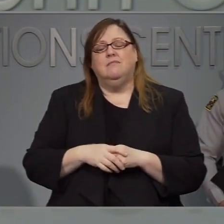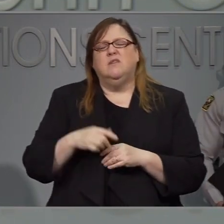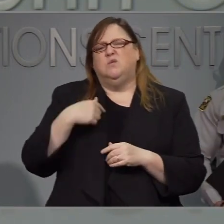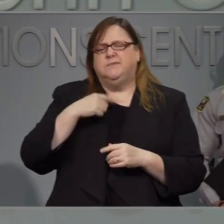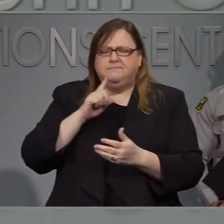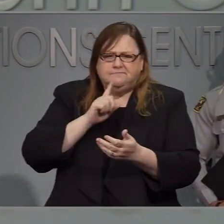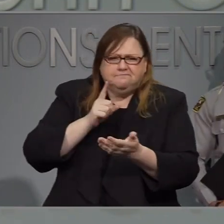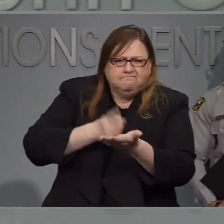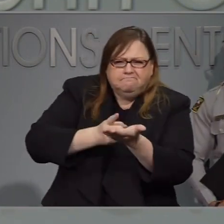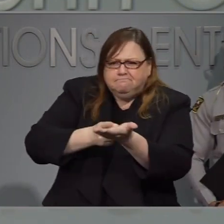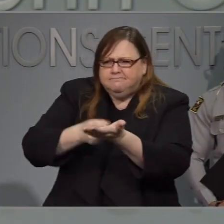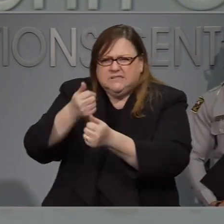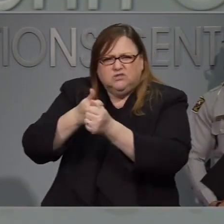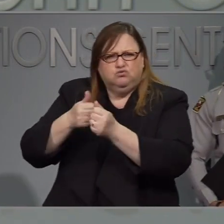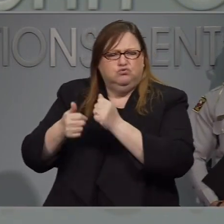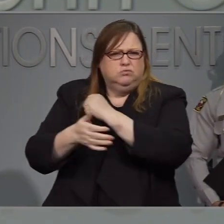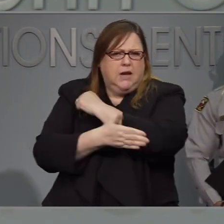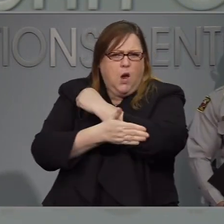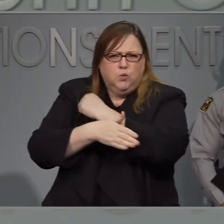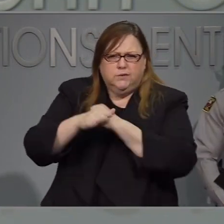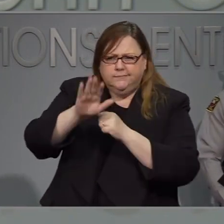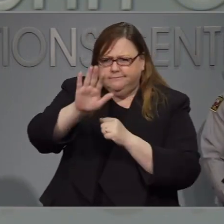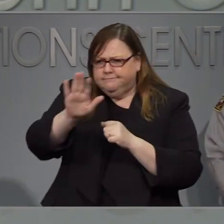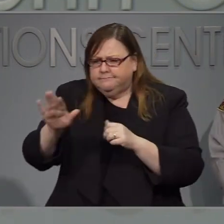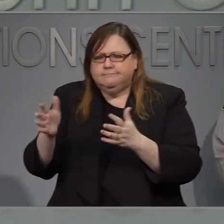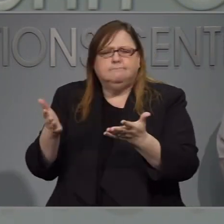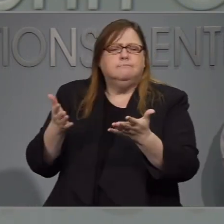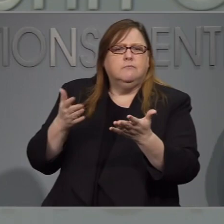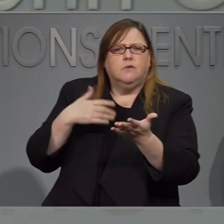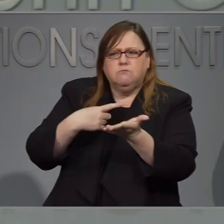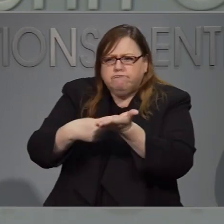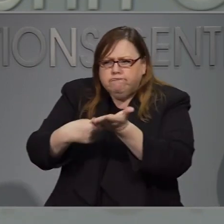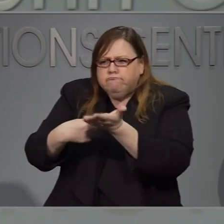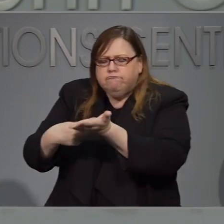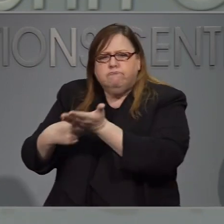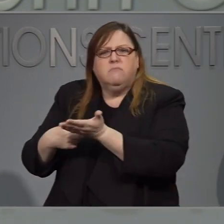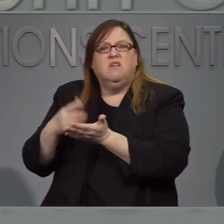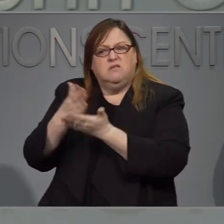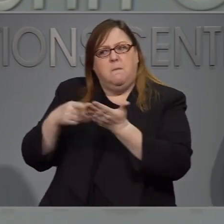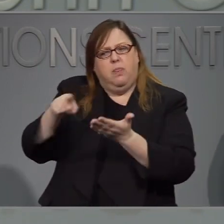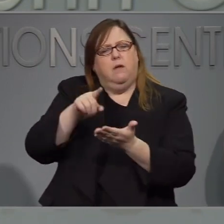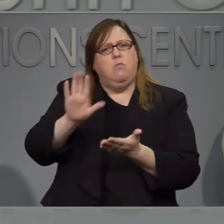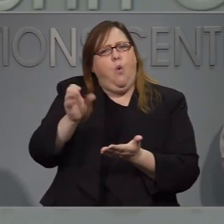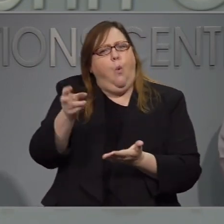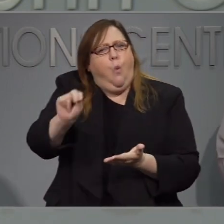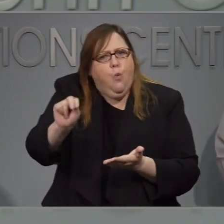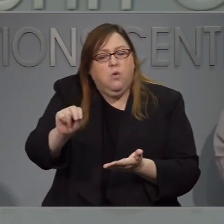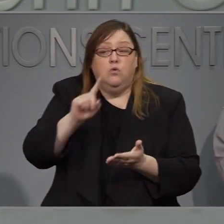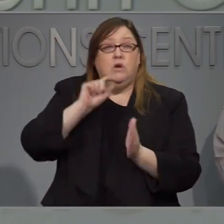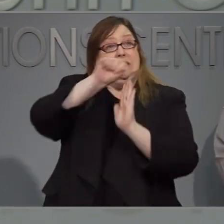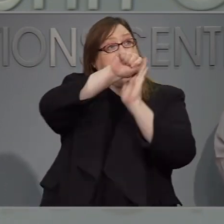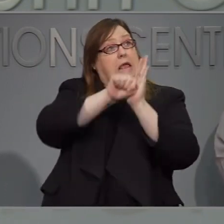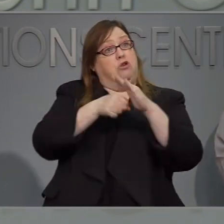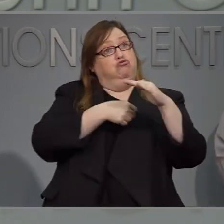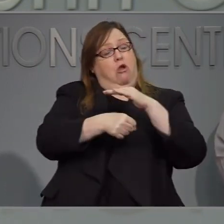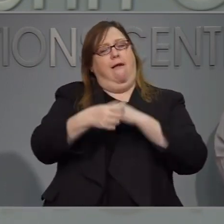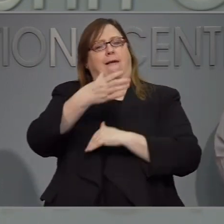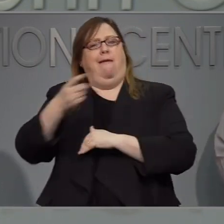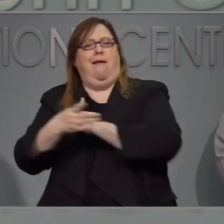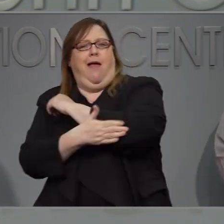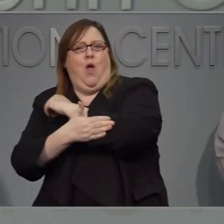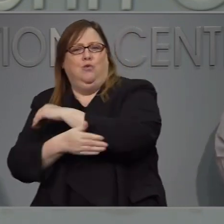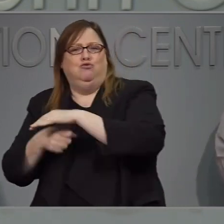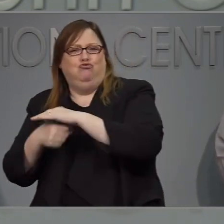Hemos estado hablando con los condados hoy y muchos me están planeando tener sus propios albergues con su